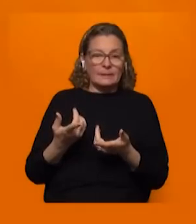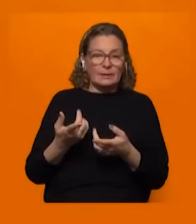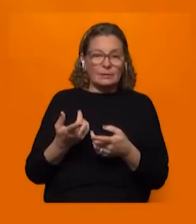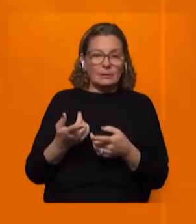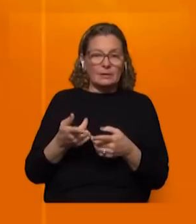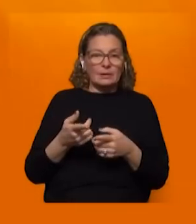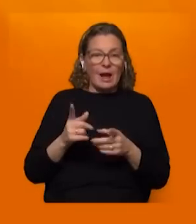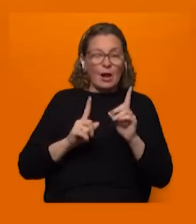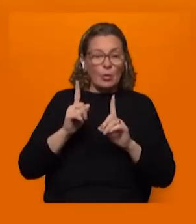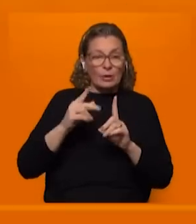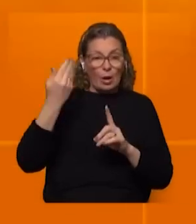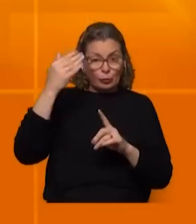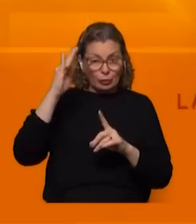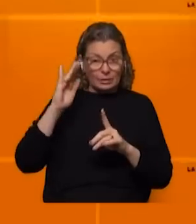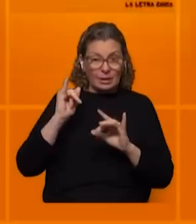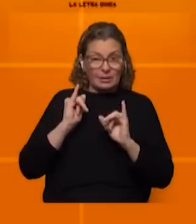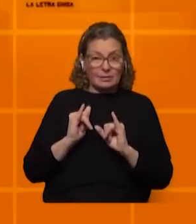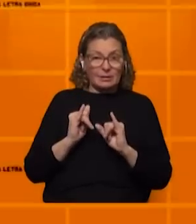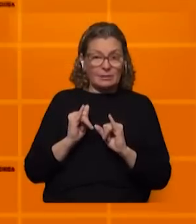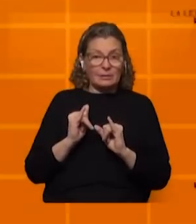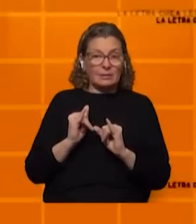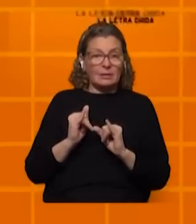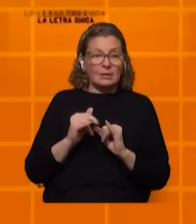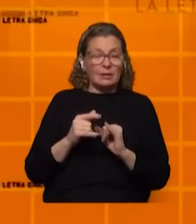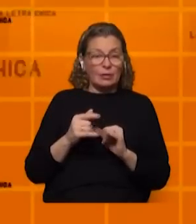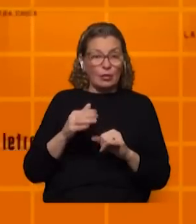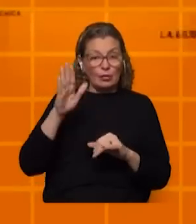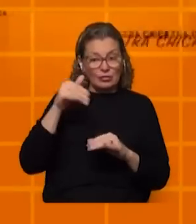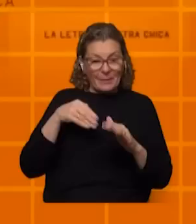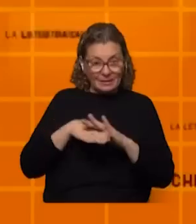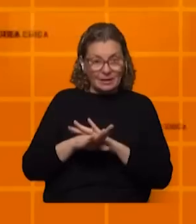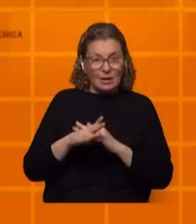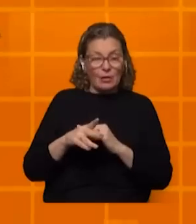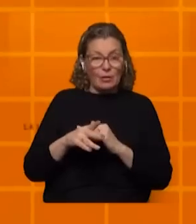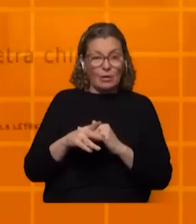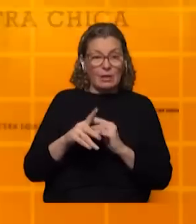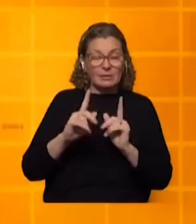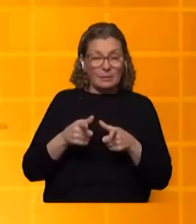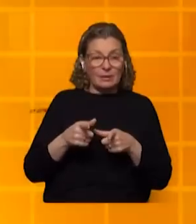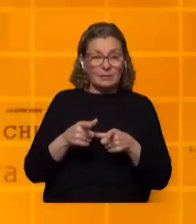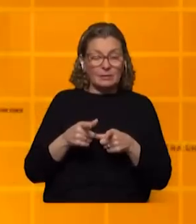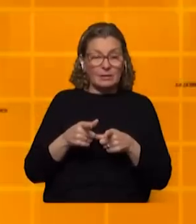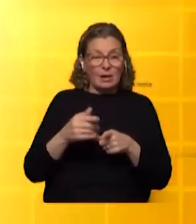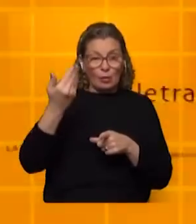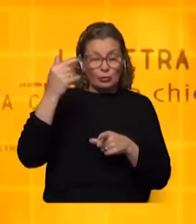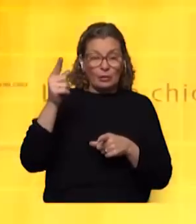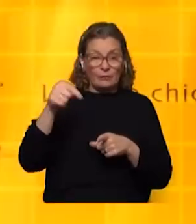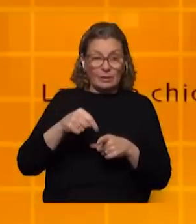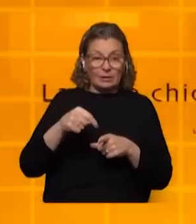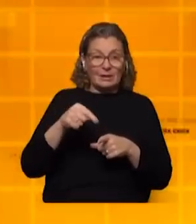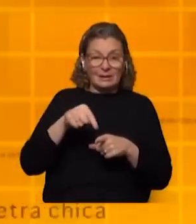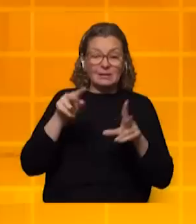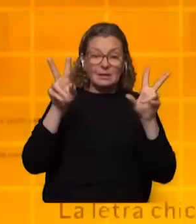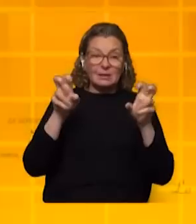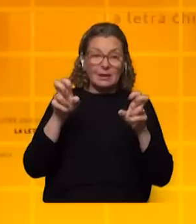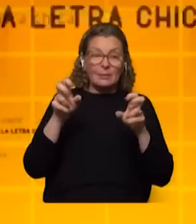suceder que alguna autoridad efectivamente nos convoca a ingresar o sale. Ha pasado incluso que una autoridad sale y dice, bueno, este tema,